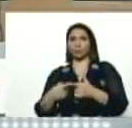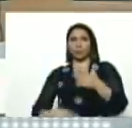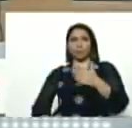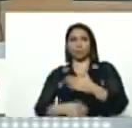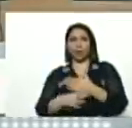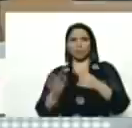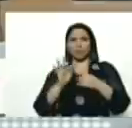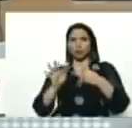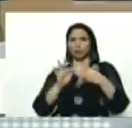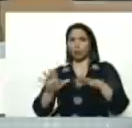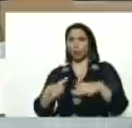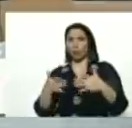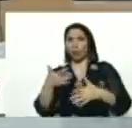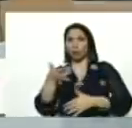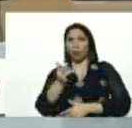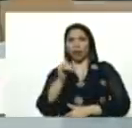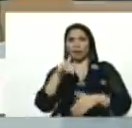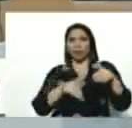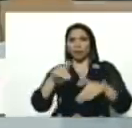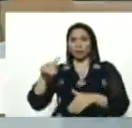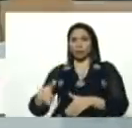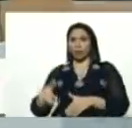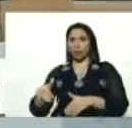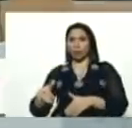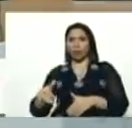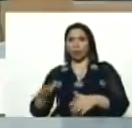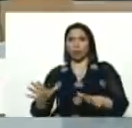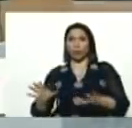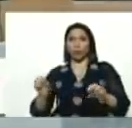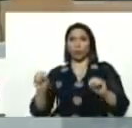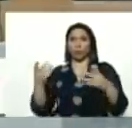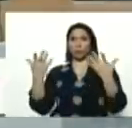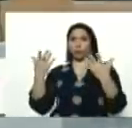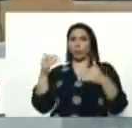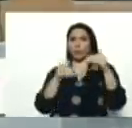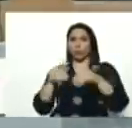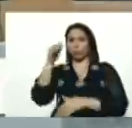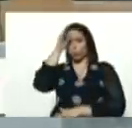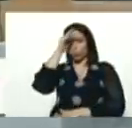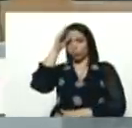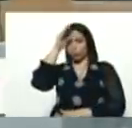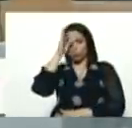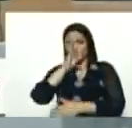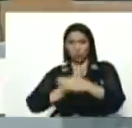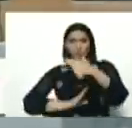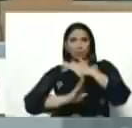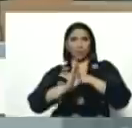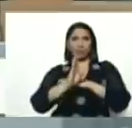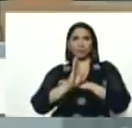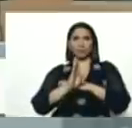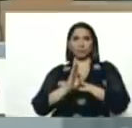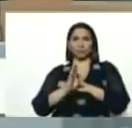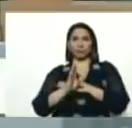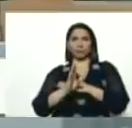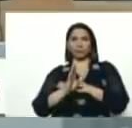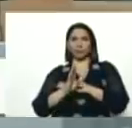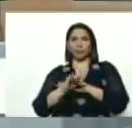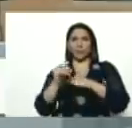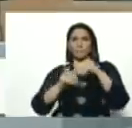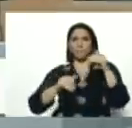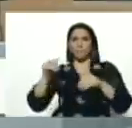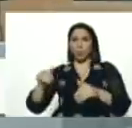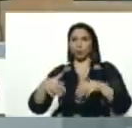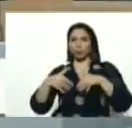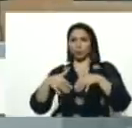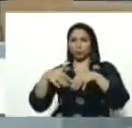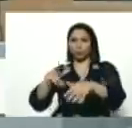función, cuando hay elecciones, de conquistar, el voto consciente, el voto noble, el voto militante,